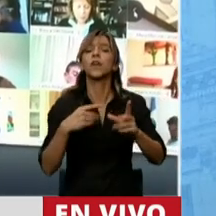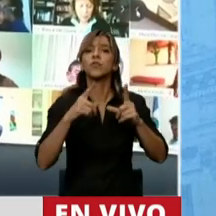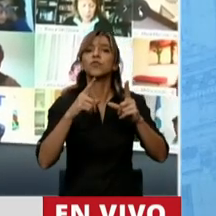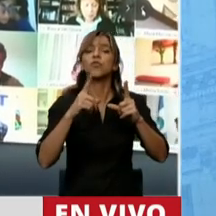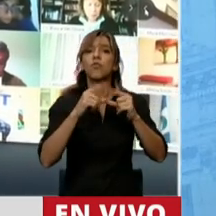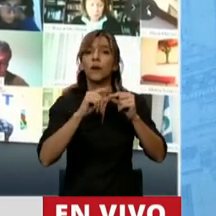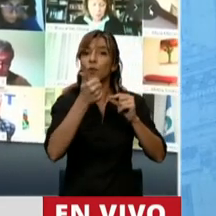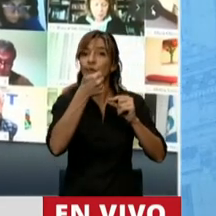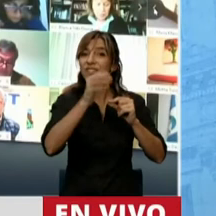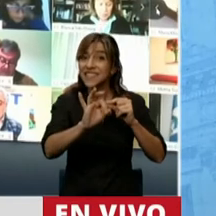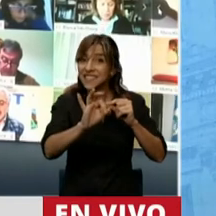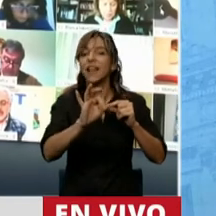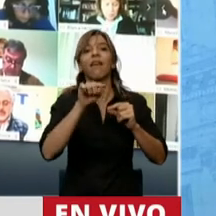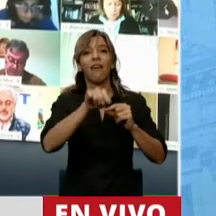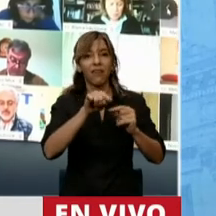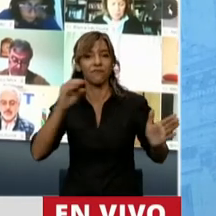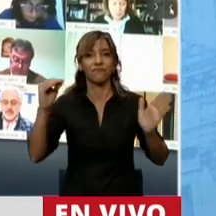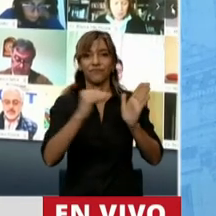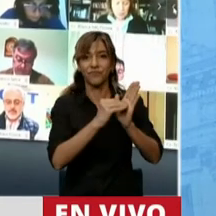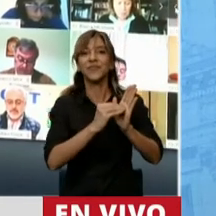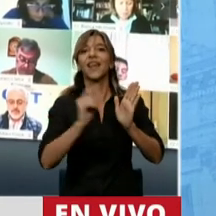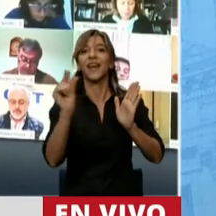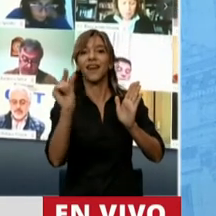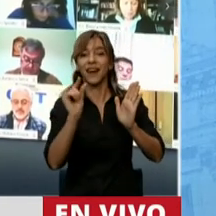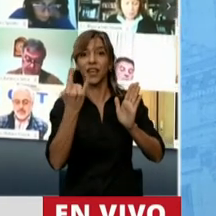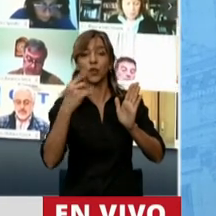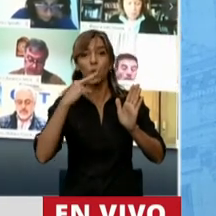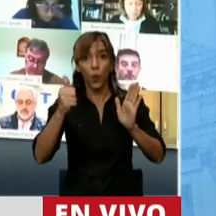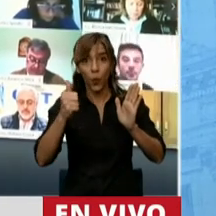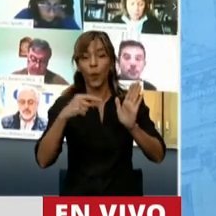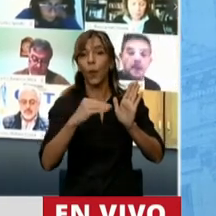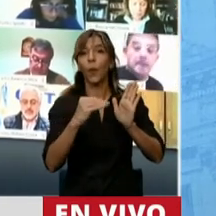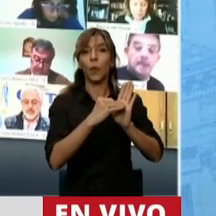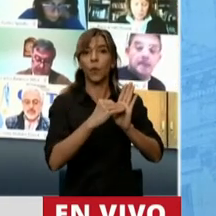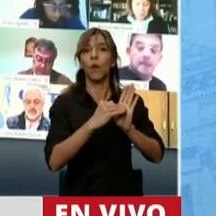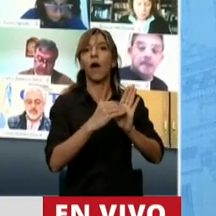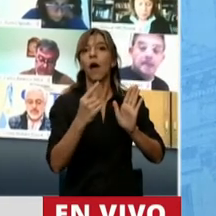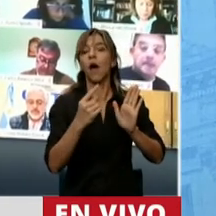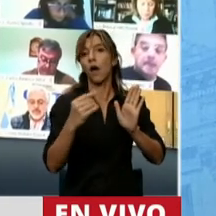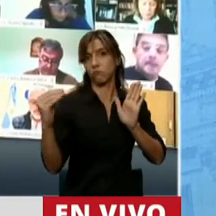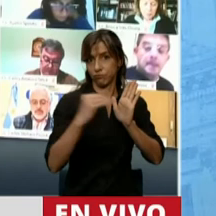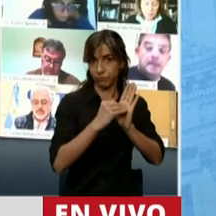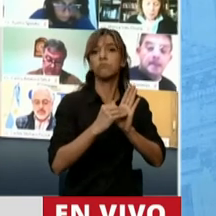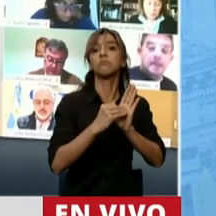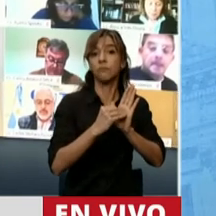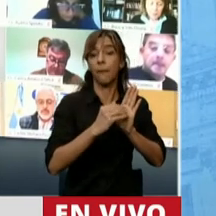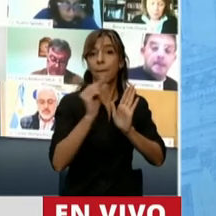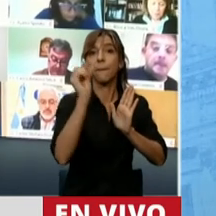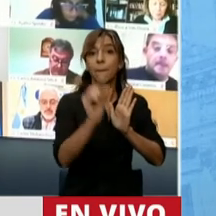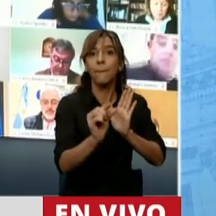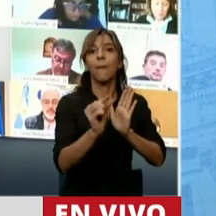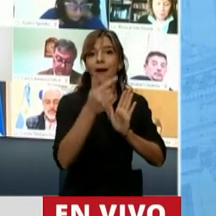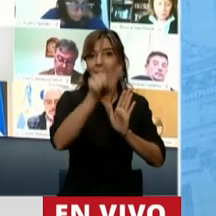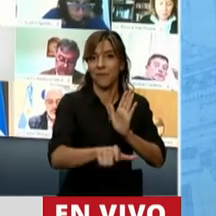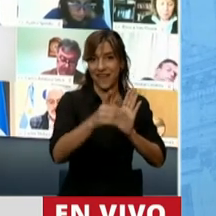60, donde se lo incorporaba a los créditos UVA personales, y también prendarios. Pero resulta que cuando